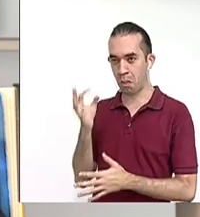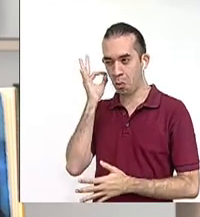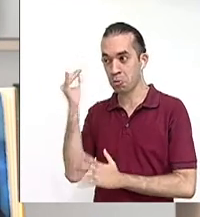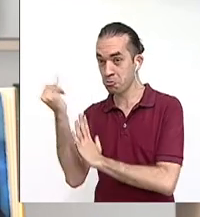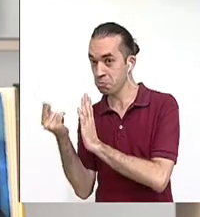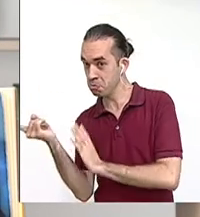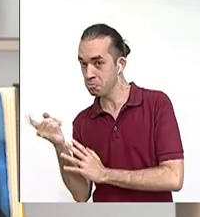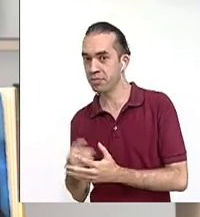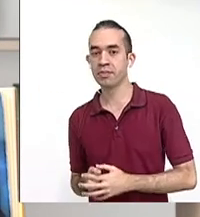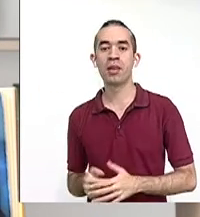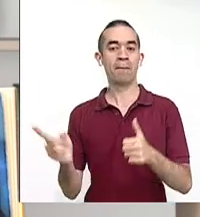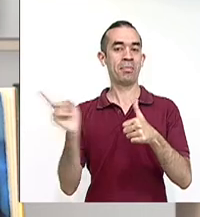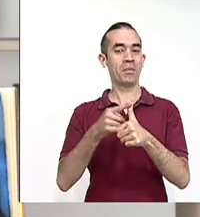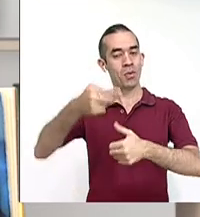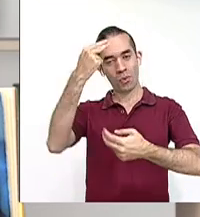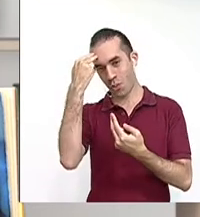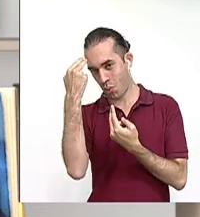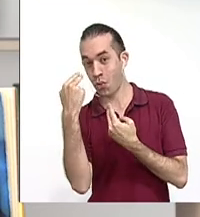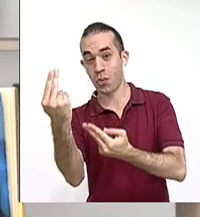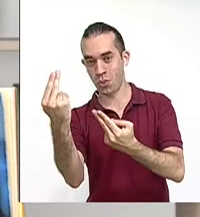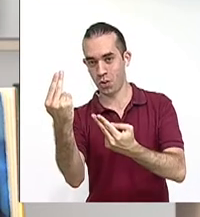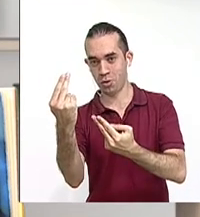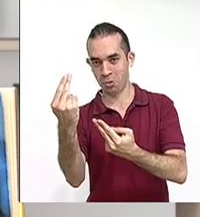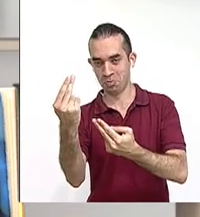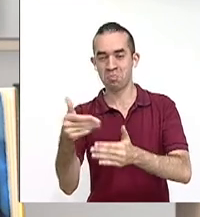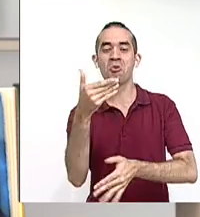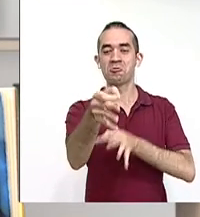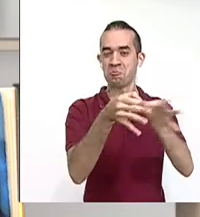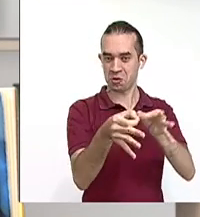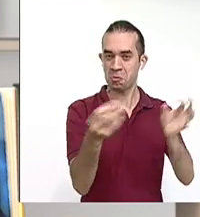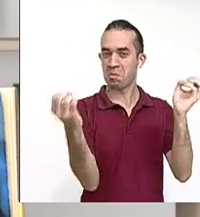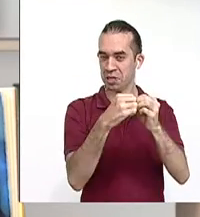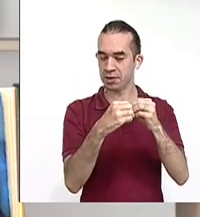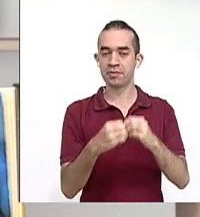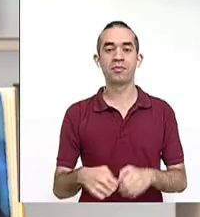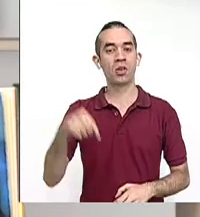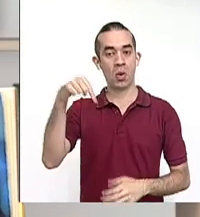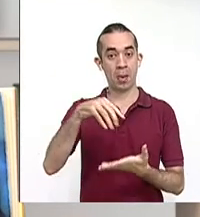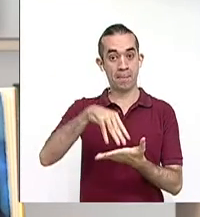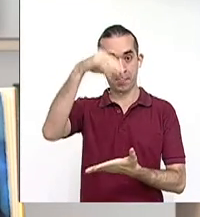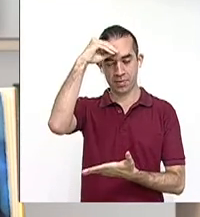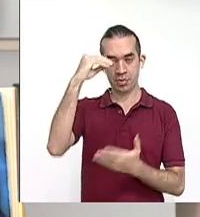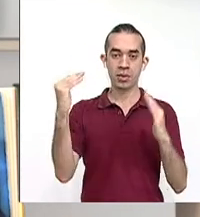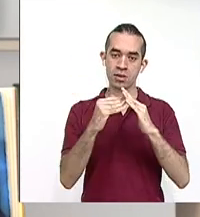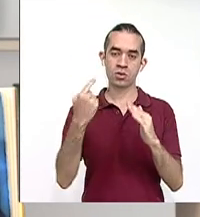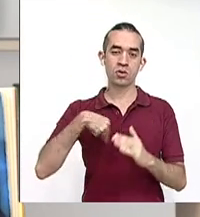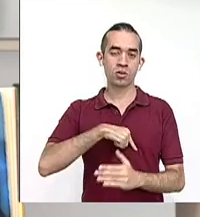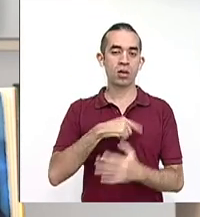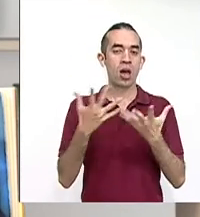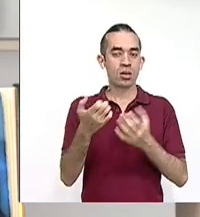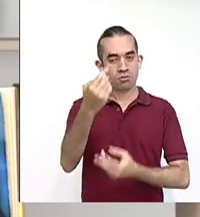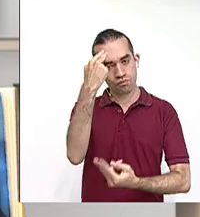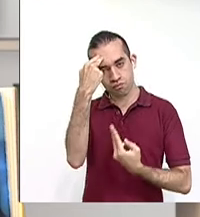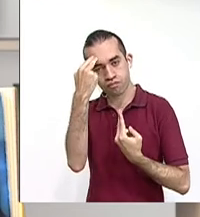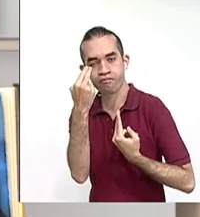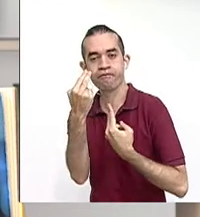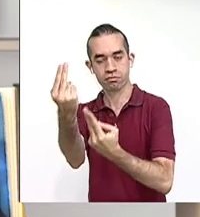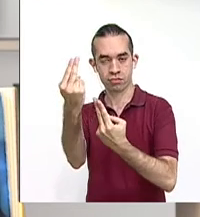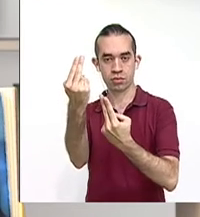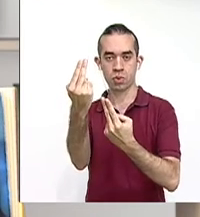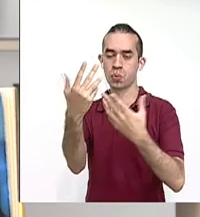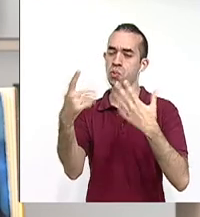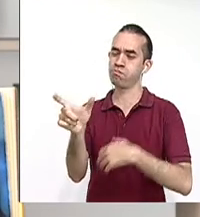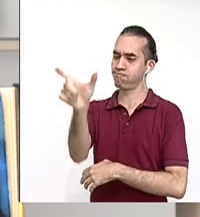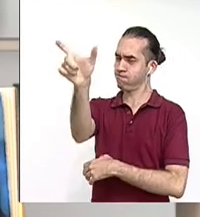homenaje a esta mujer. Sí, hoy aquí en Aprendo en Casa queremos vendir un homenaje a una de las figuras